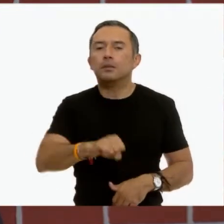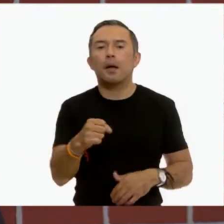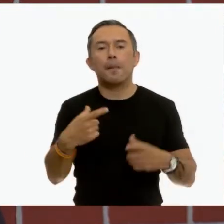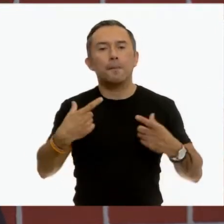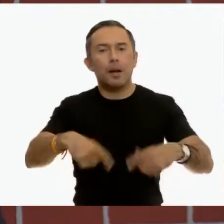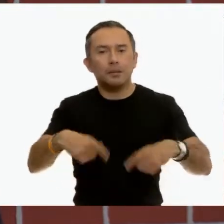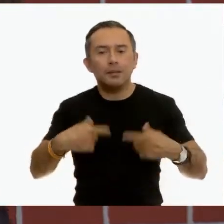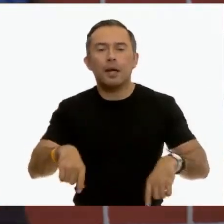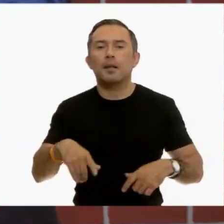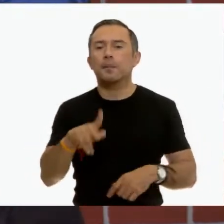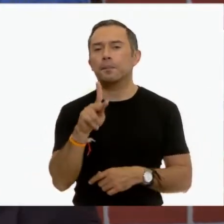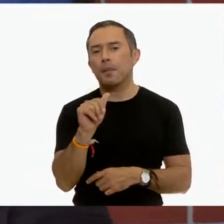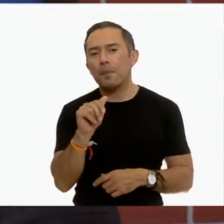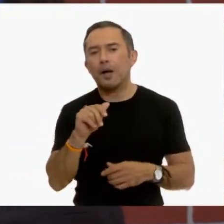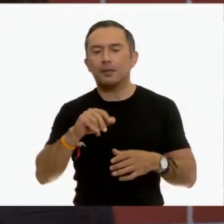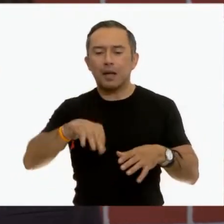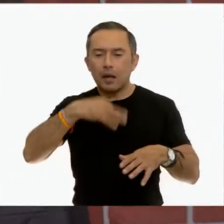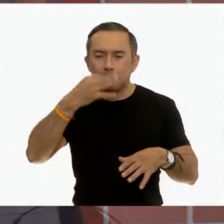frituras.